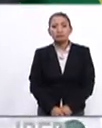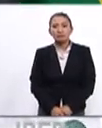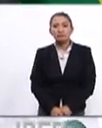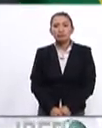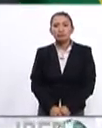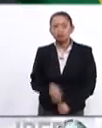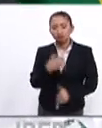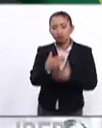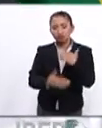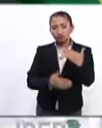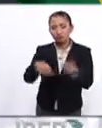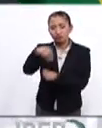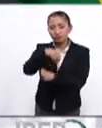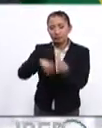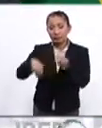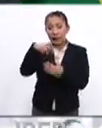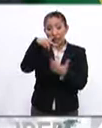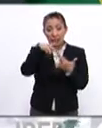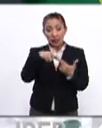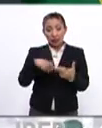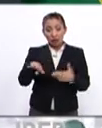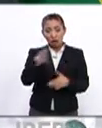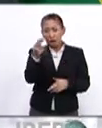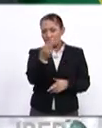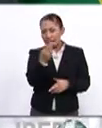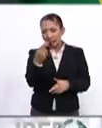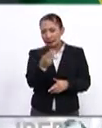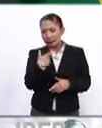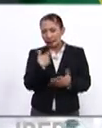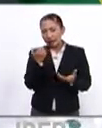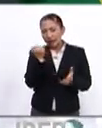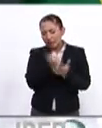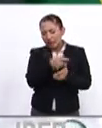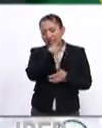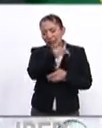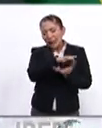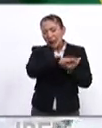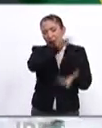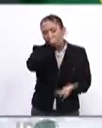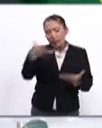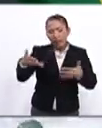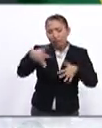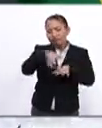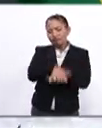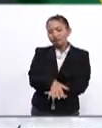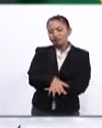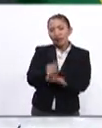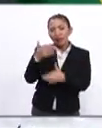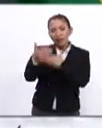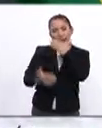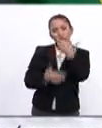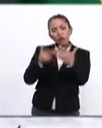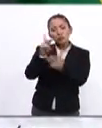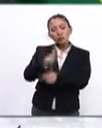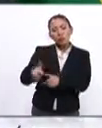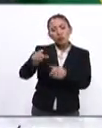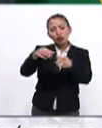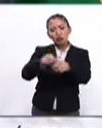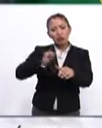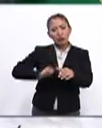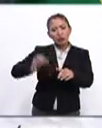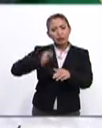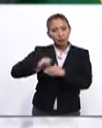el desarrollo sostenible en nuestra región necesariamente pasa por una mayor inclusión y desarrollo de los pueblos